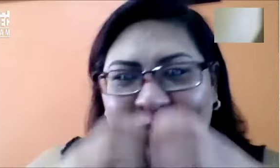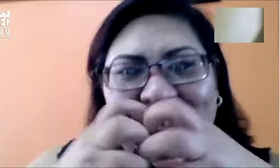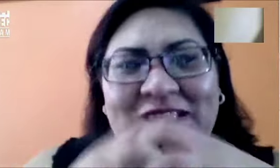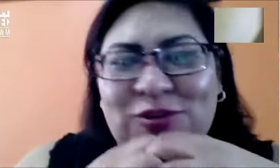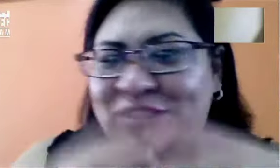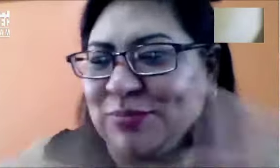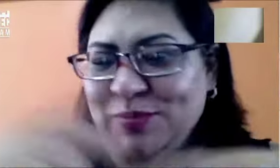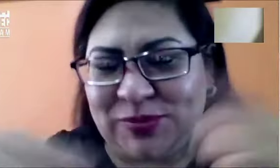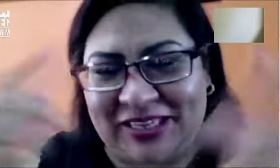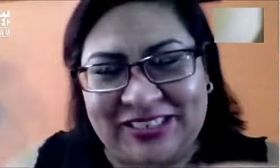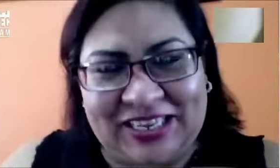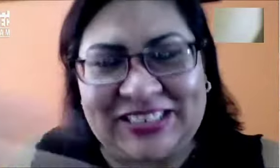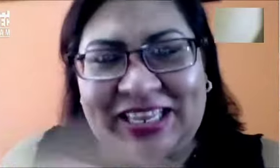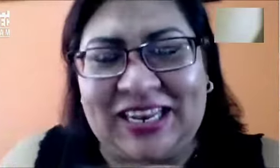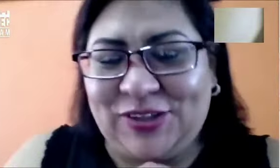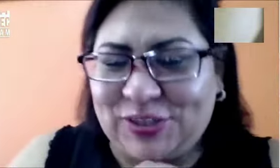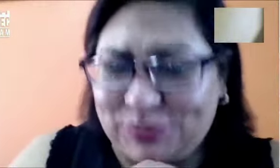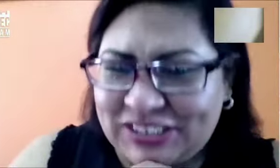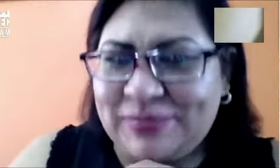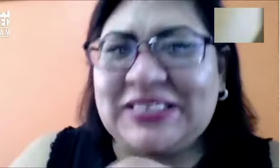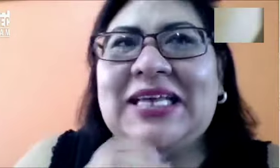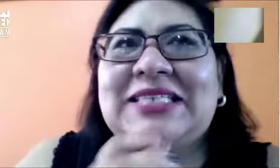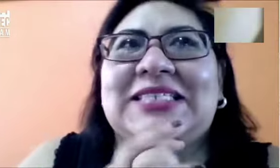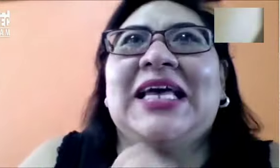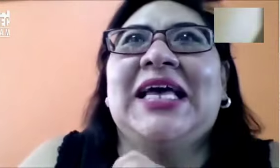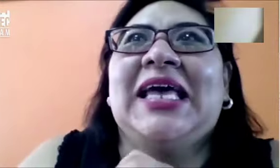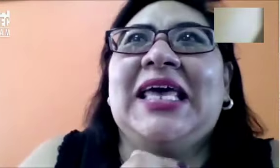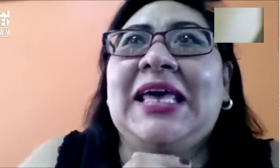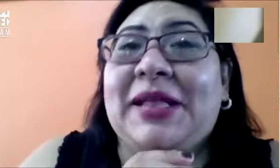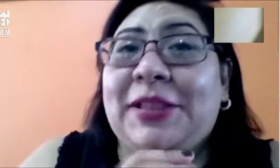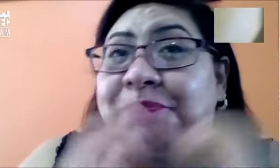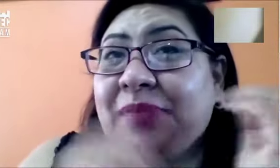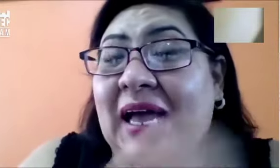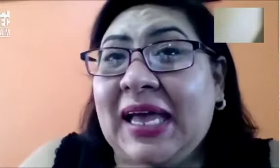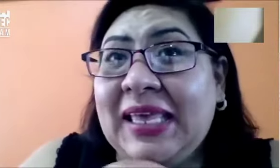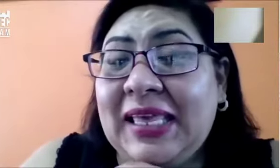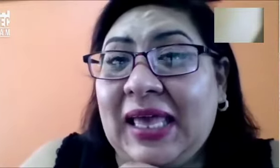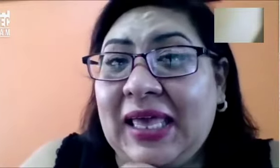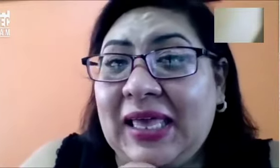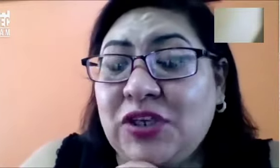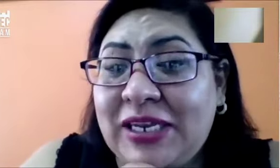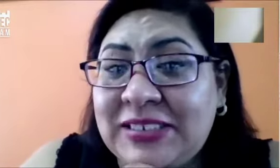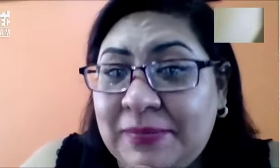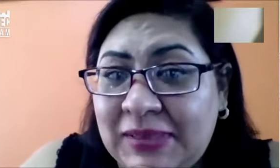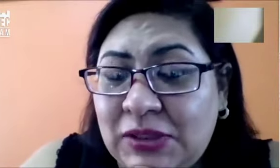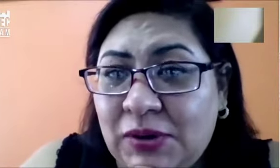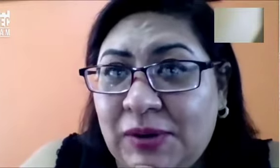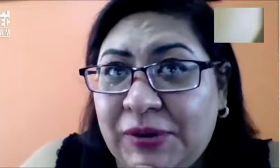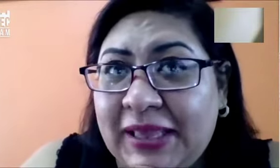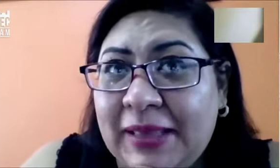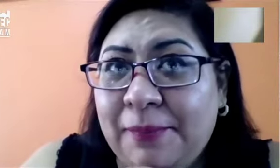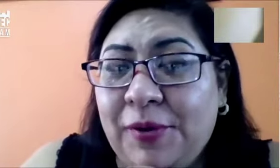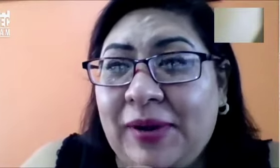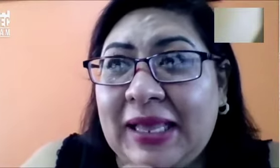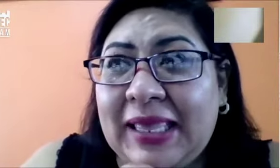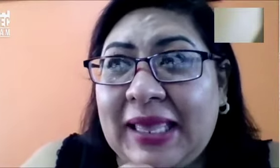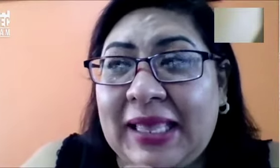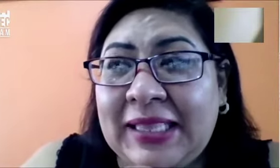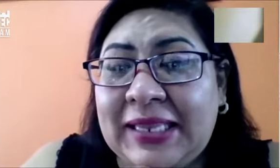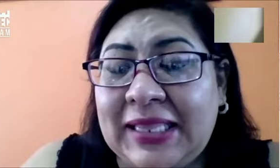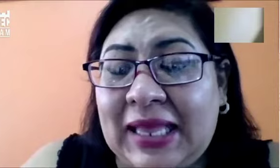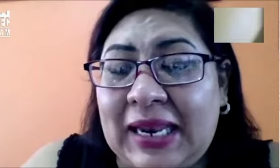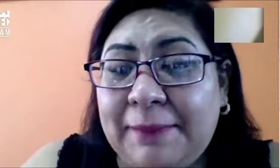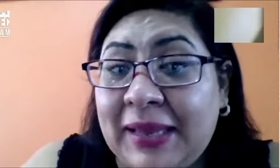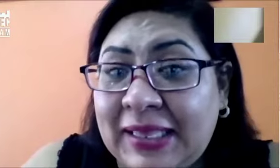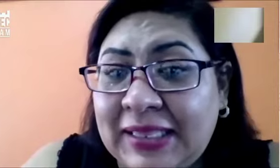Nos reunimos en entusiasmo, pues, vaya a salir. Muchísimas gracias. Y, bueno, ahí yo les invito, por ejemplo, a que